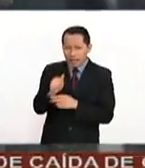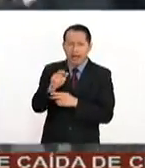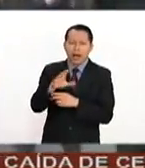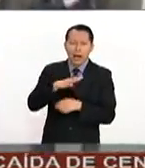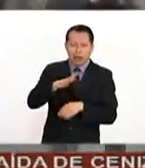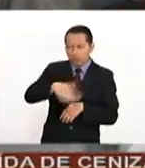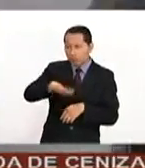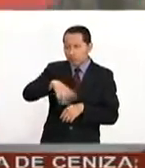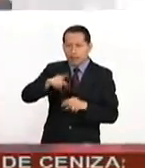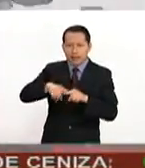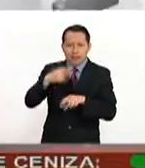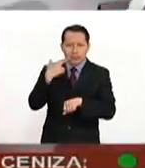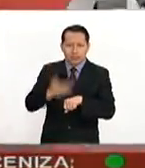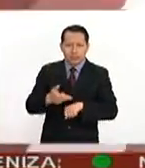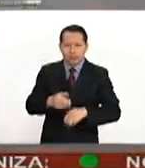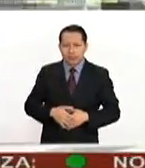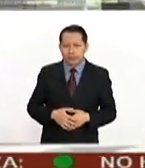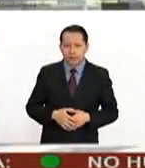más responsables.